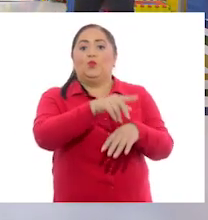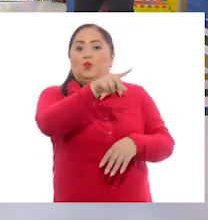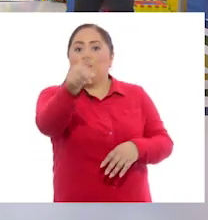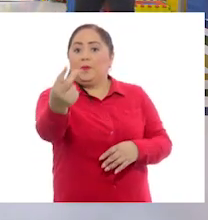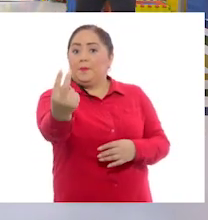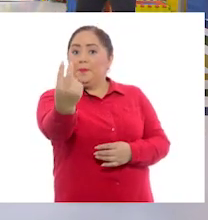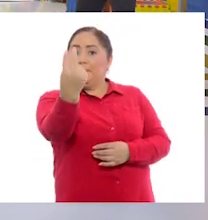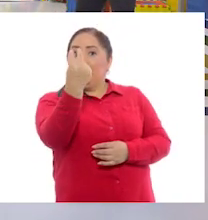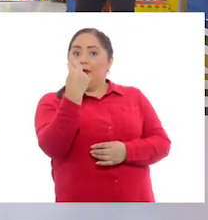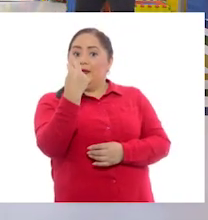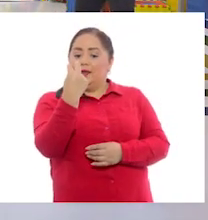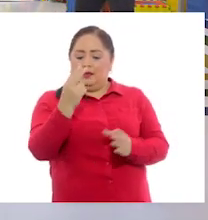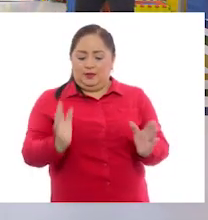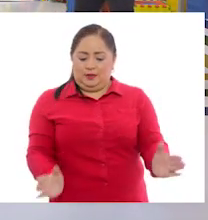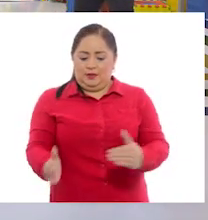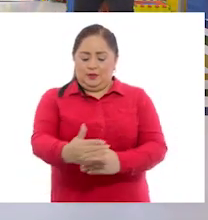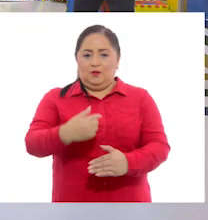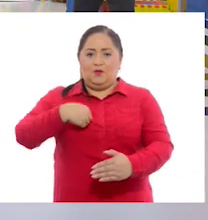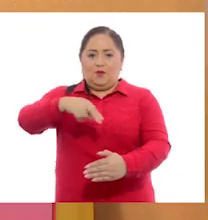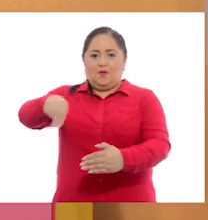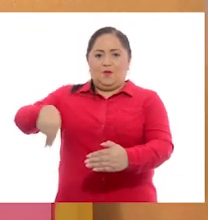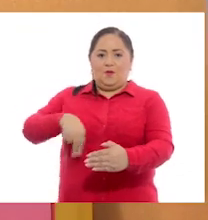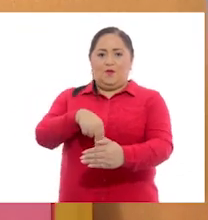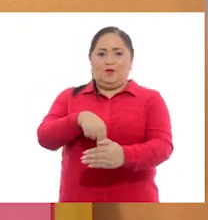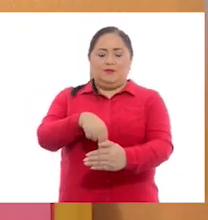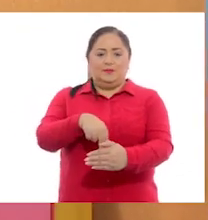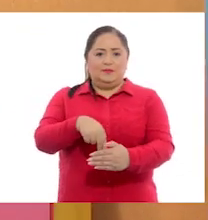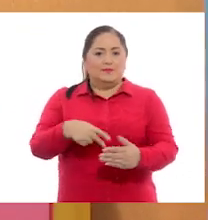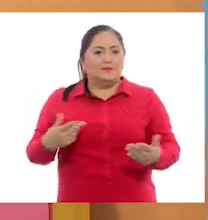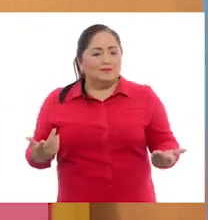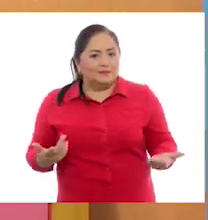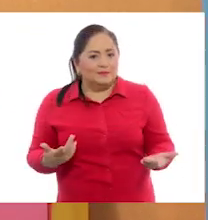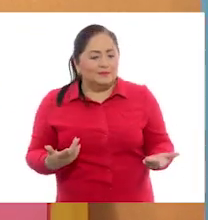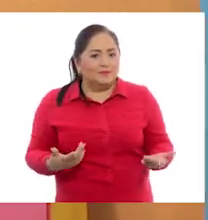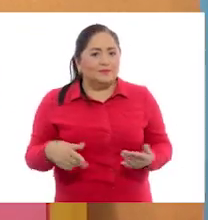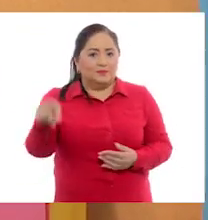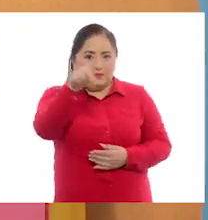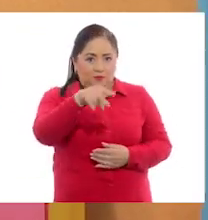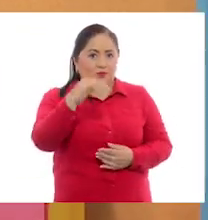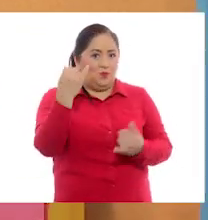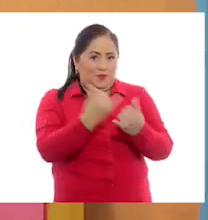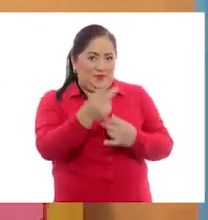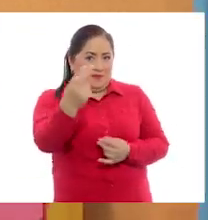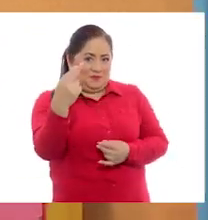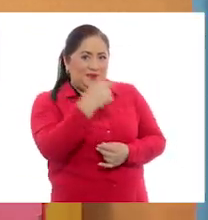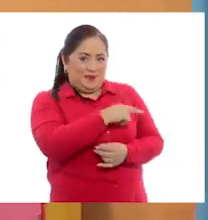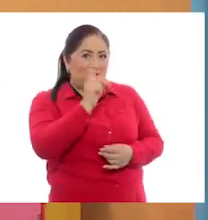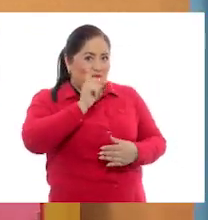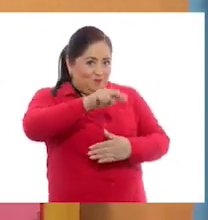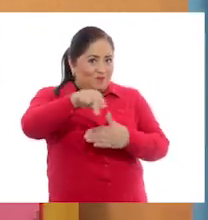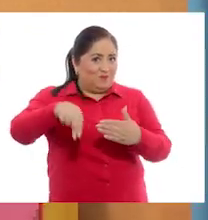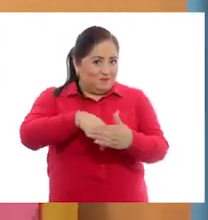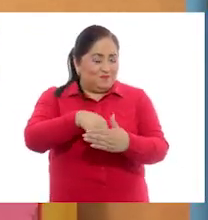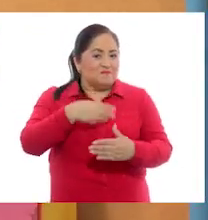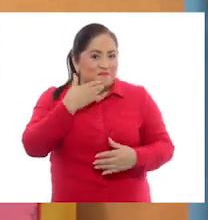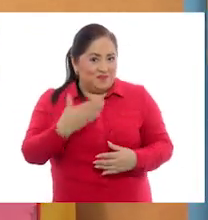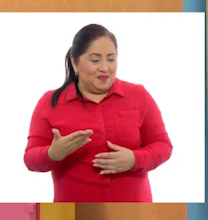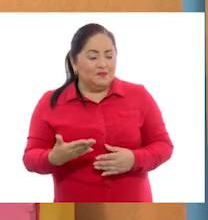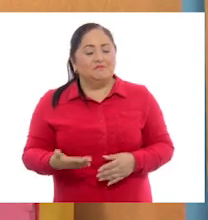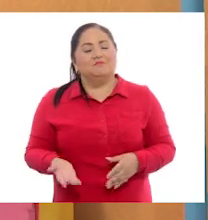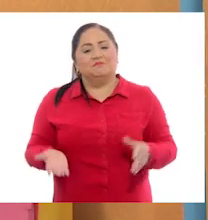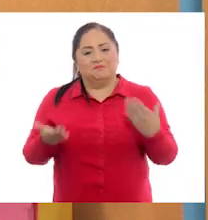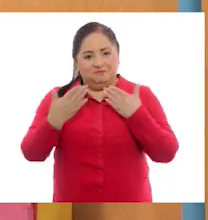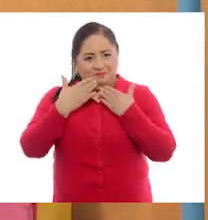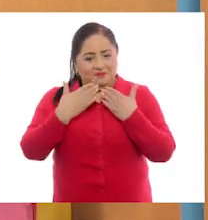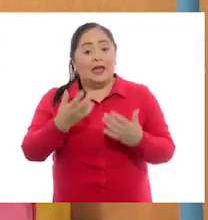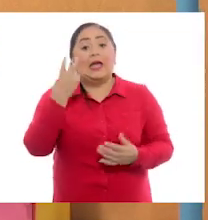Ustedes están viendo el cubo. Por lo tanto, mi pregunta es, ¿ustedes están viendo a Pili detrás del cubo? Sí. Muy